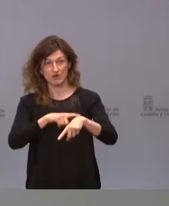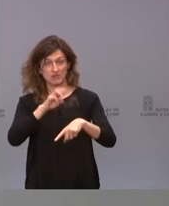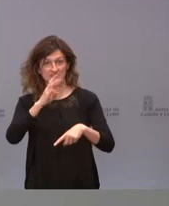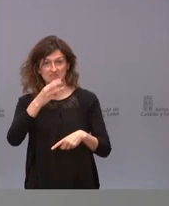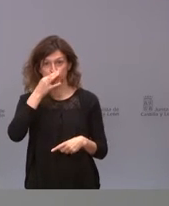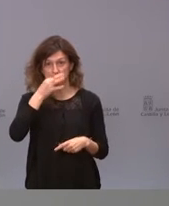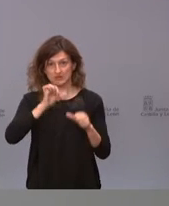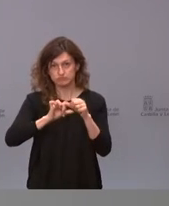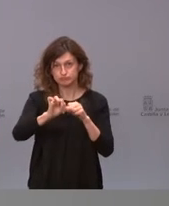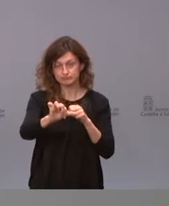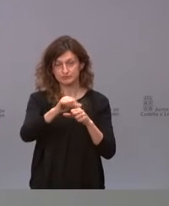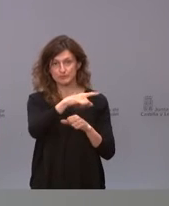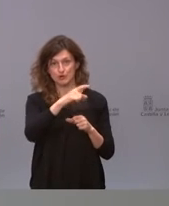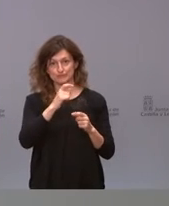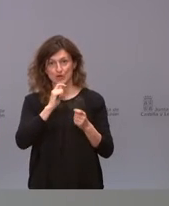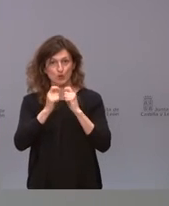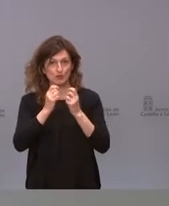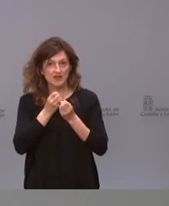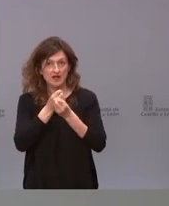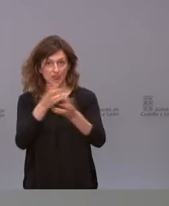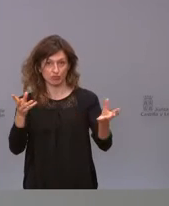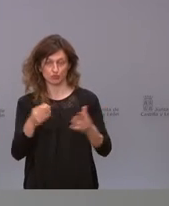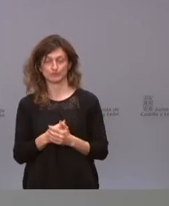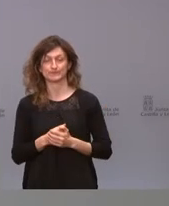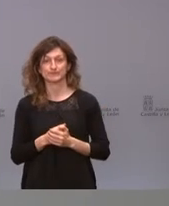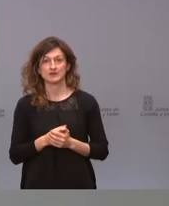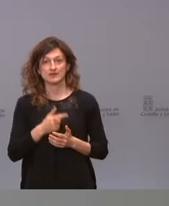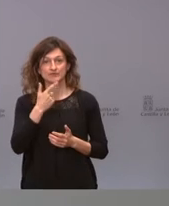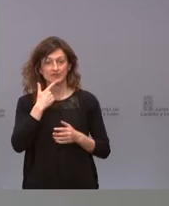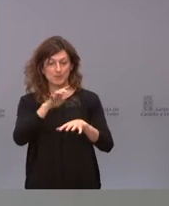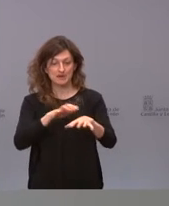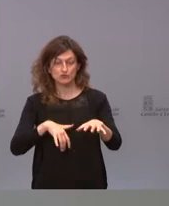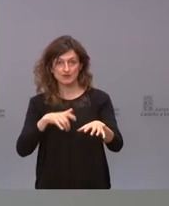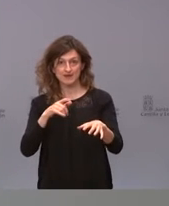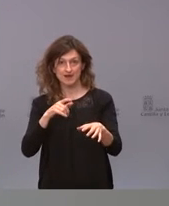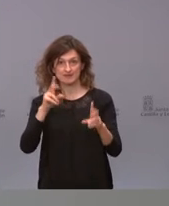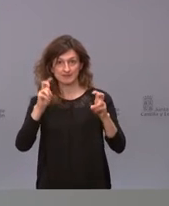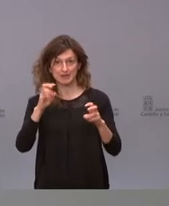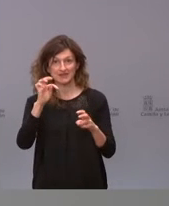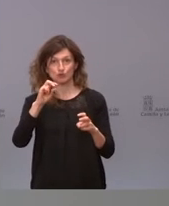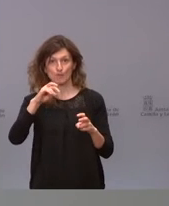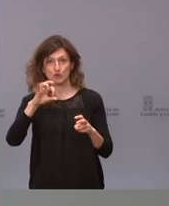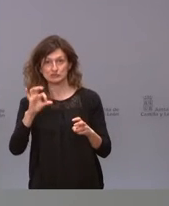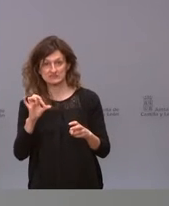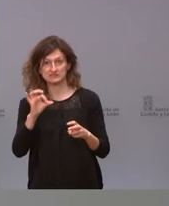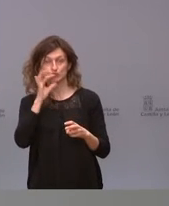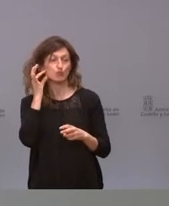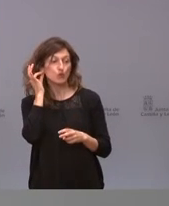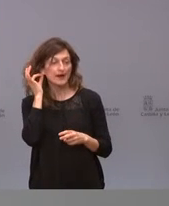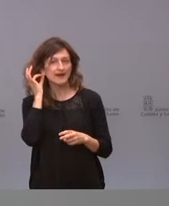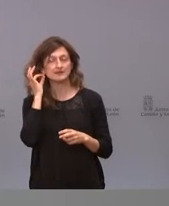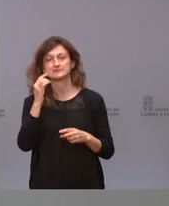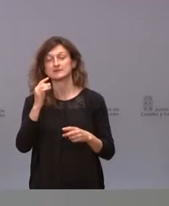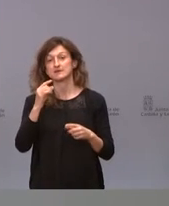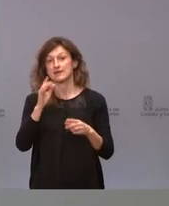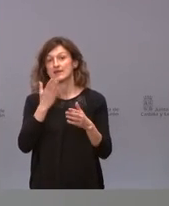tarde cuando lanzaron su comunicado en el que señalan que la mayoría de los casos trombóticos están relacionados con mujeres con